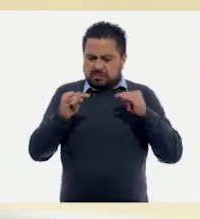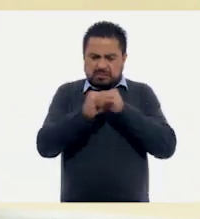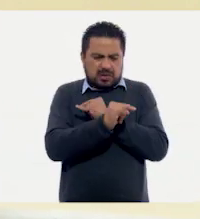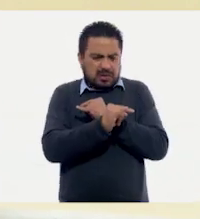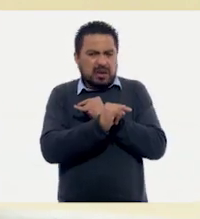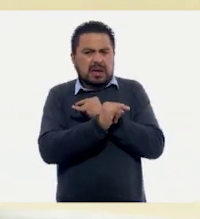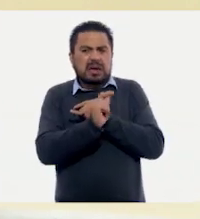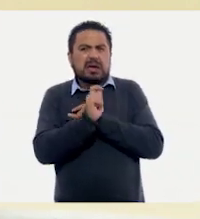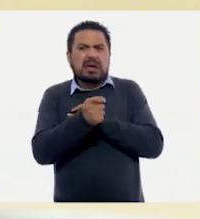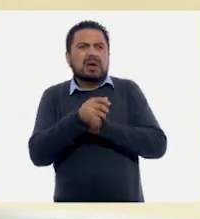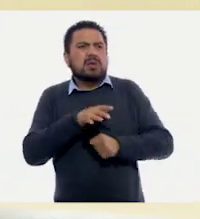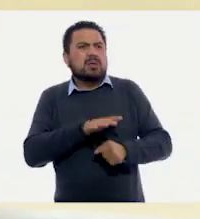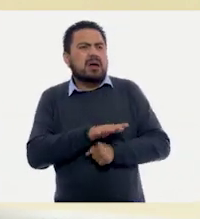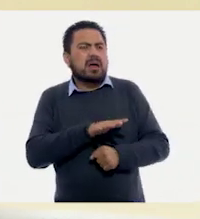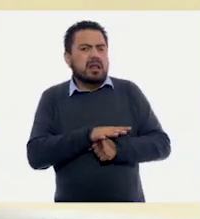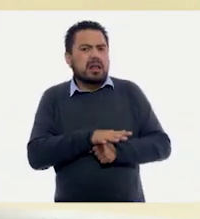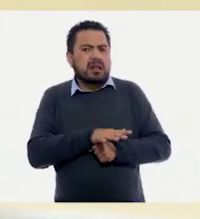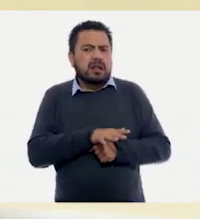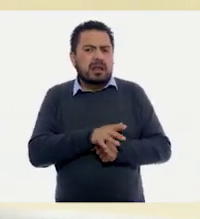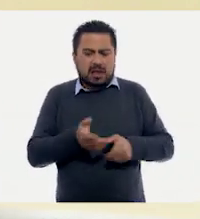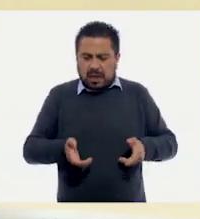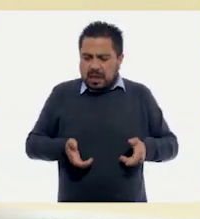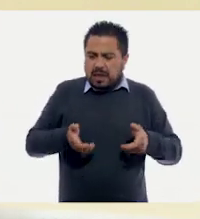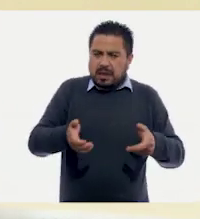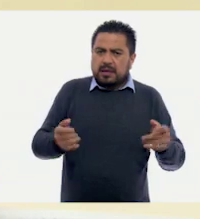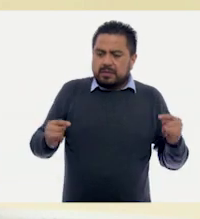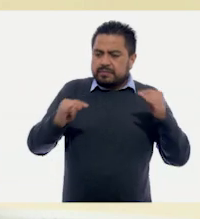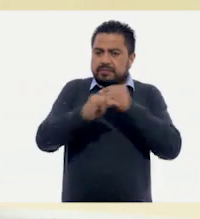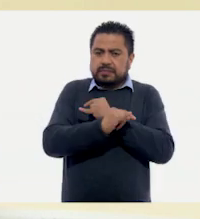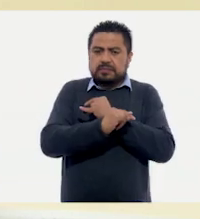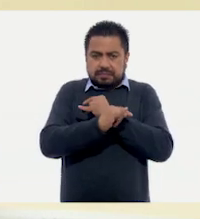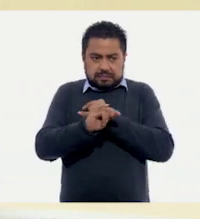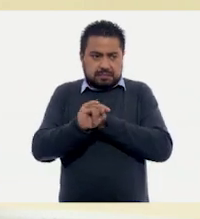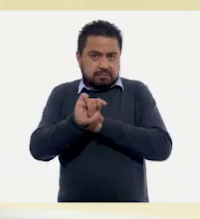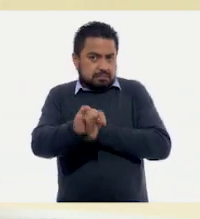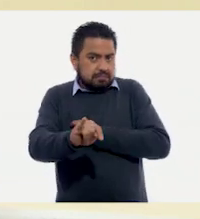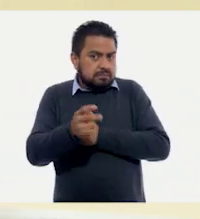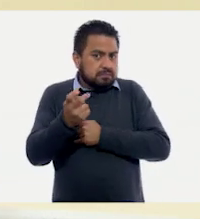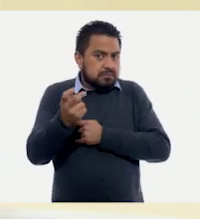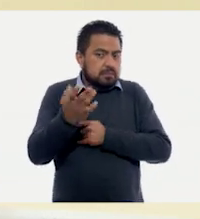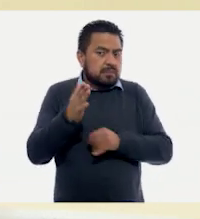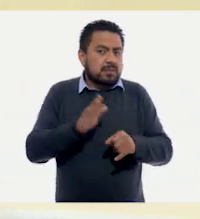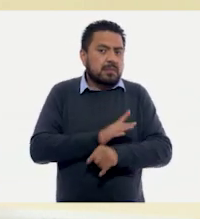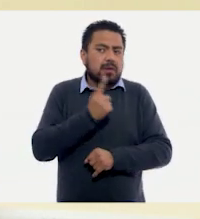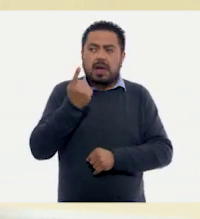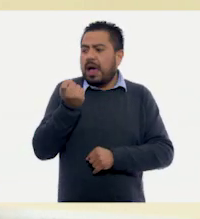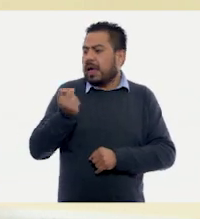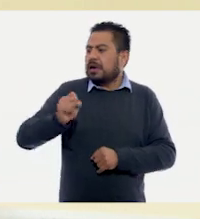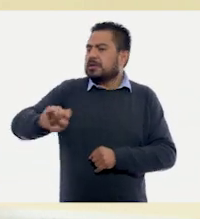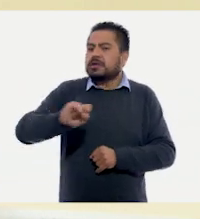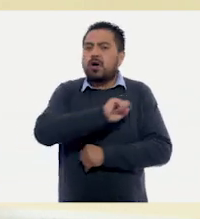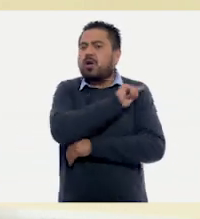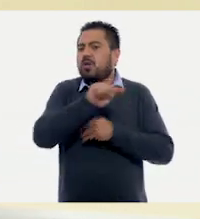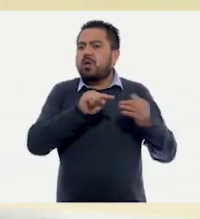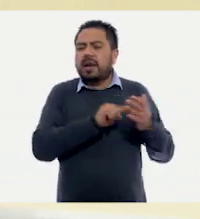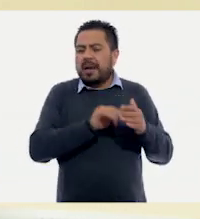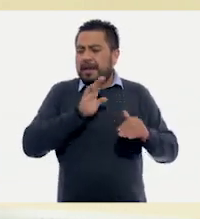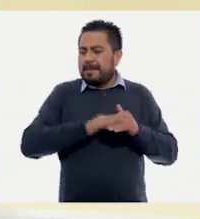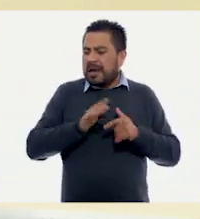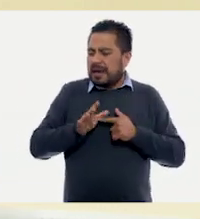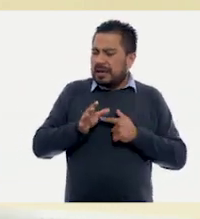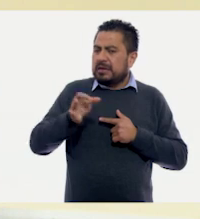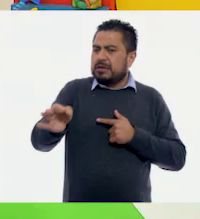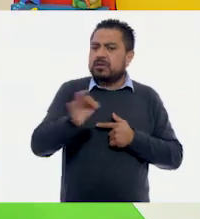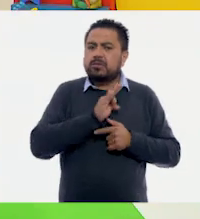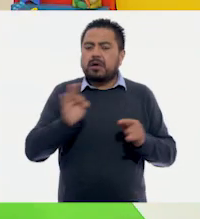comunicación, te refieres a las calles, carreteras y caminos, ¿verdad? Porque es así como los lugares lejanos se pueden